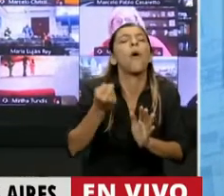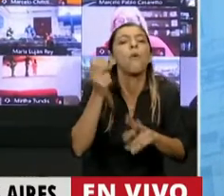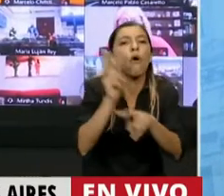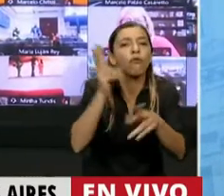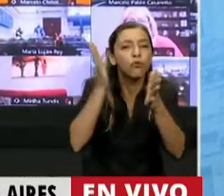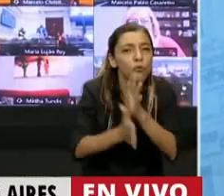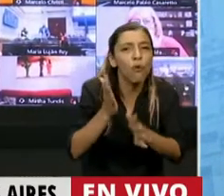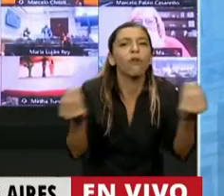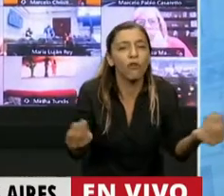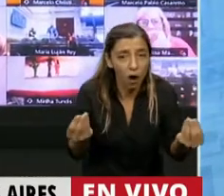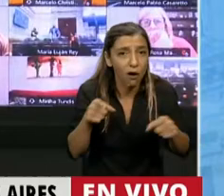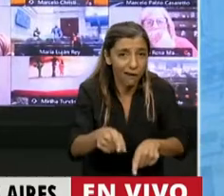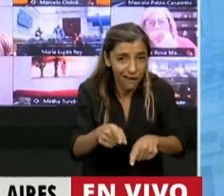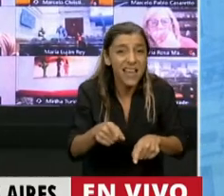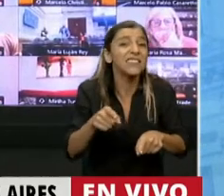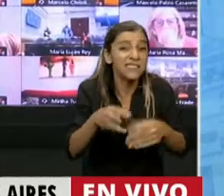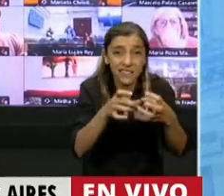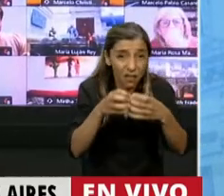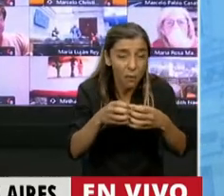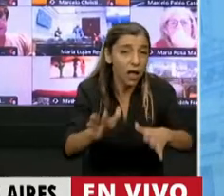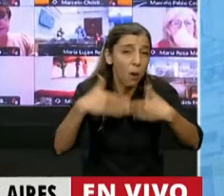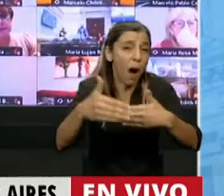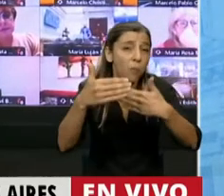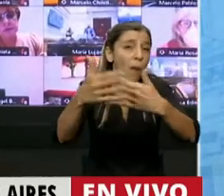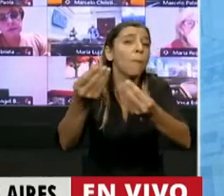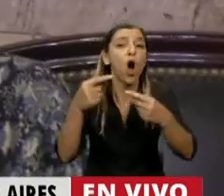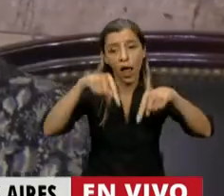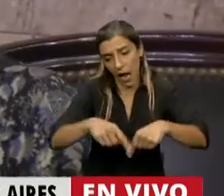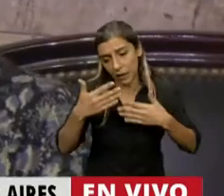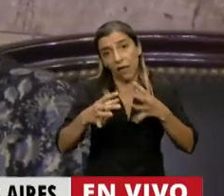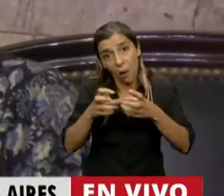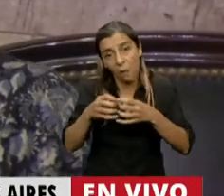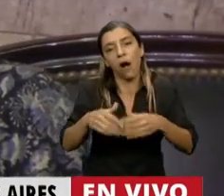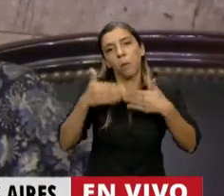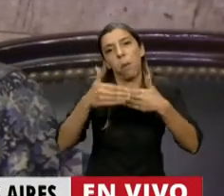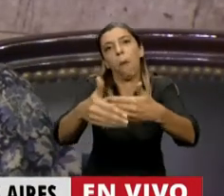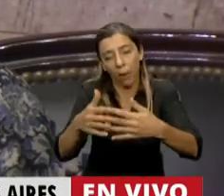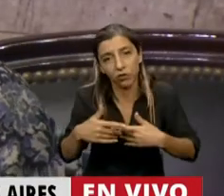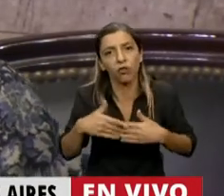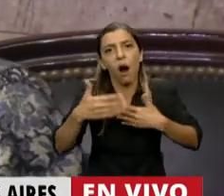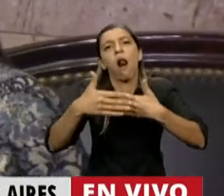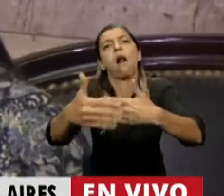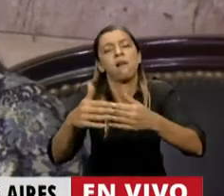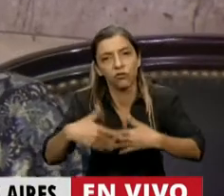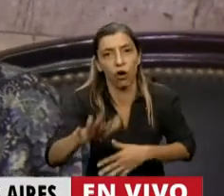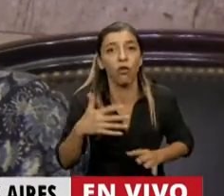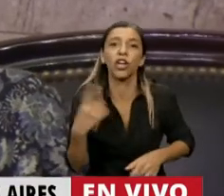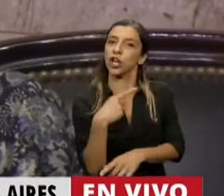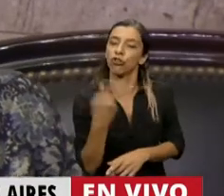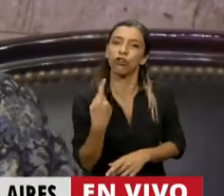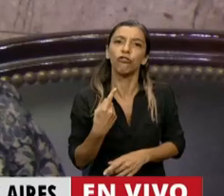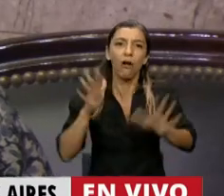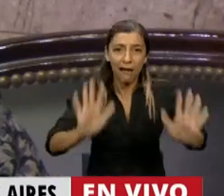plenario de comisiones más cuestionado está. Y quiero llamar la atención de que eso no lo podemos permitir, porque por más que acá